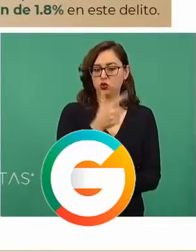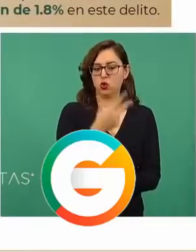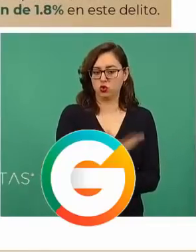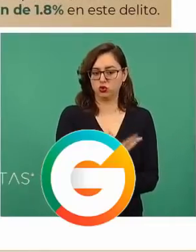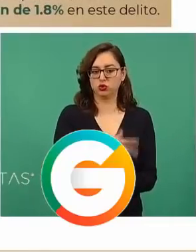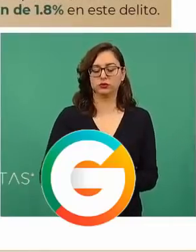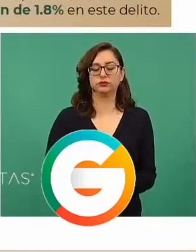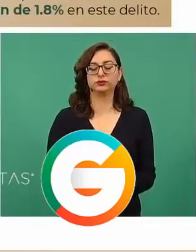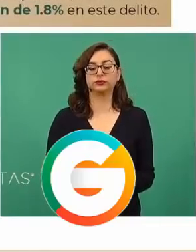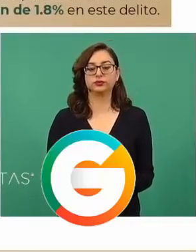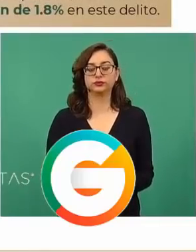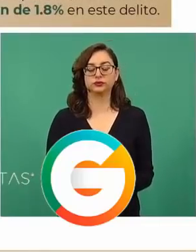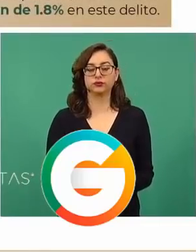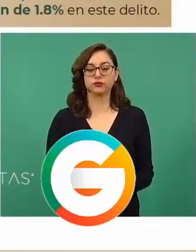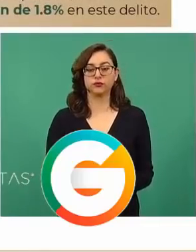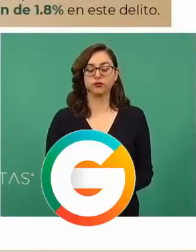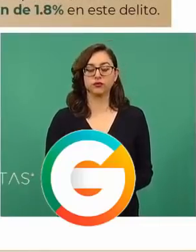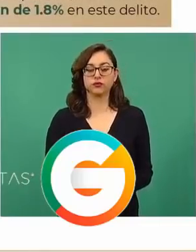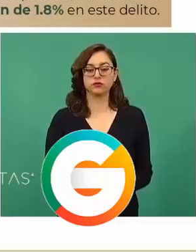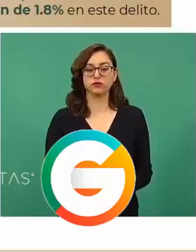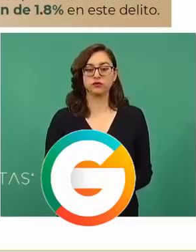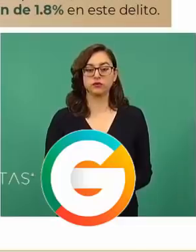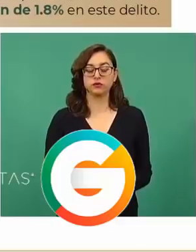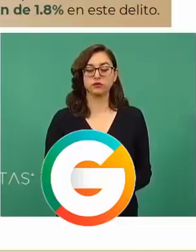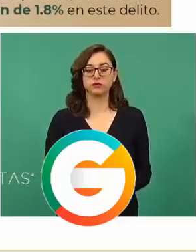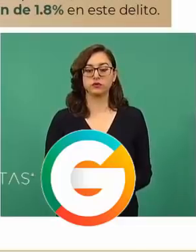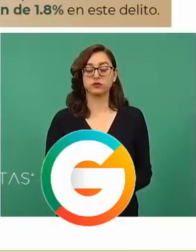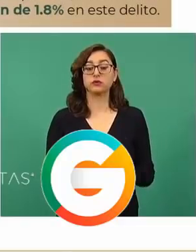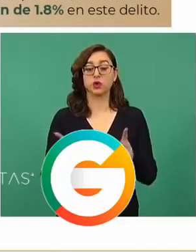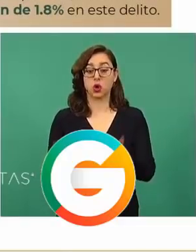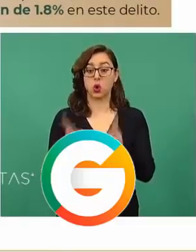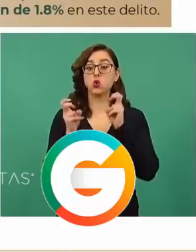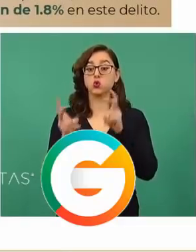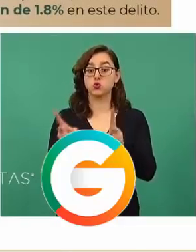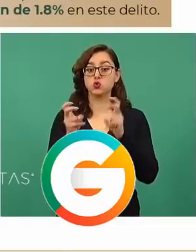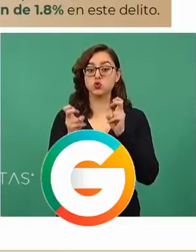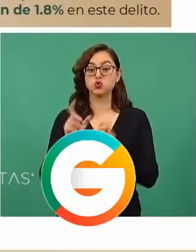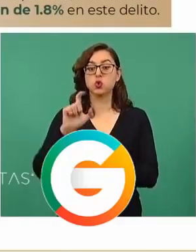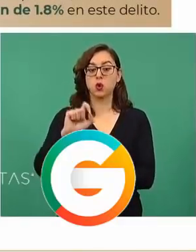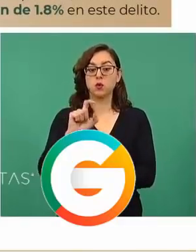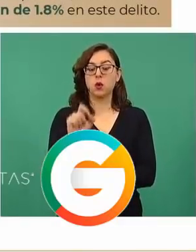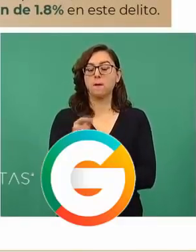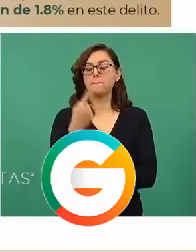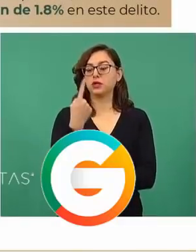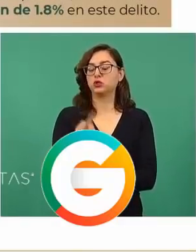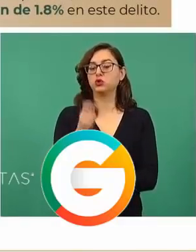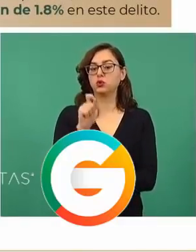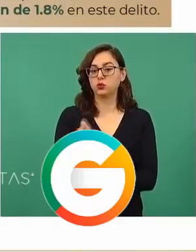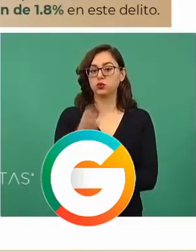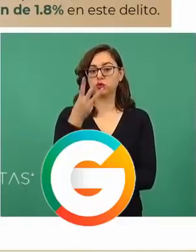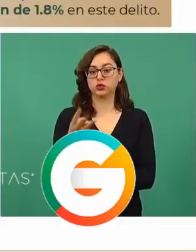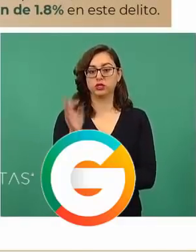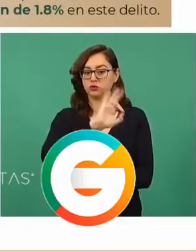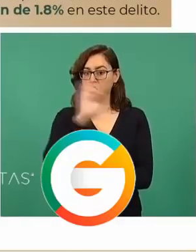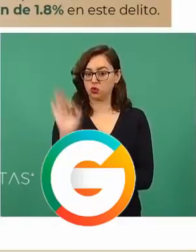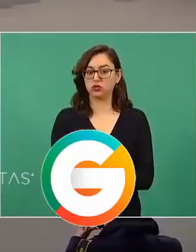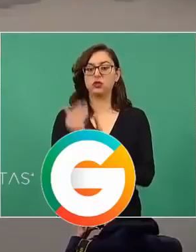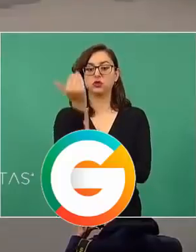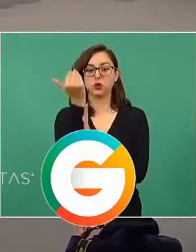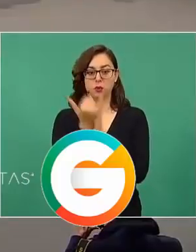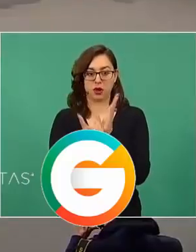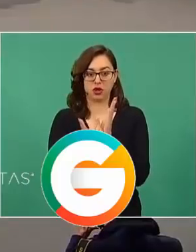En el robo total se tiene una disminución de 21.3 por ciento en todo el país.